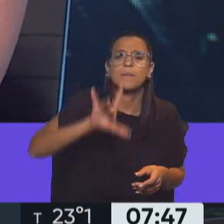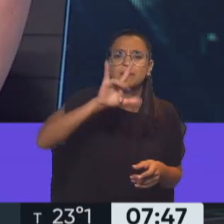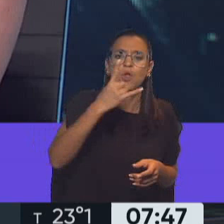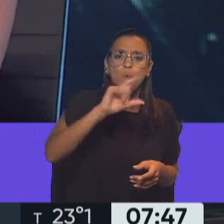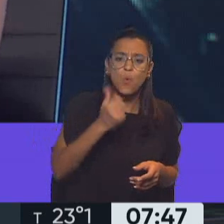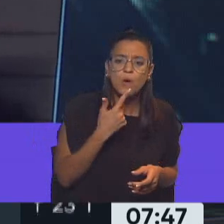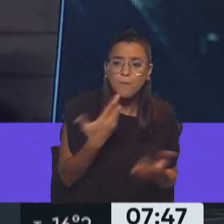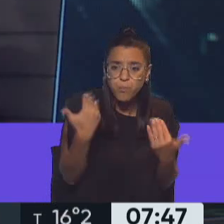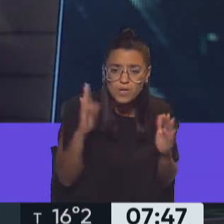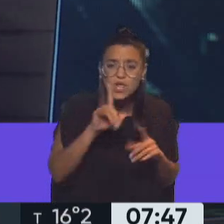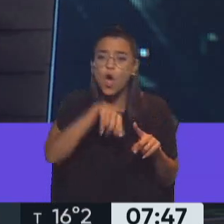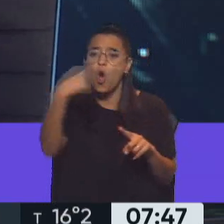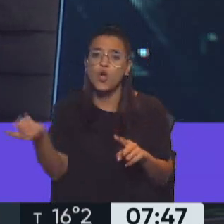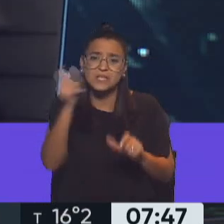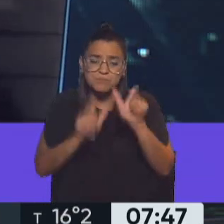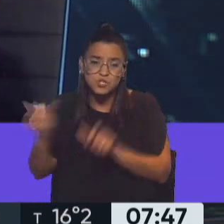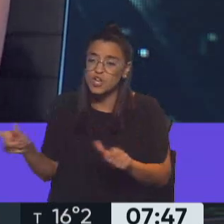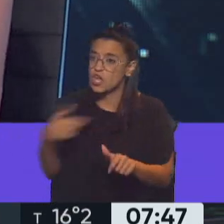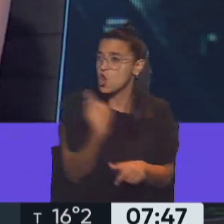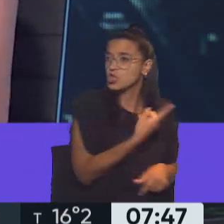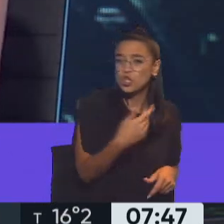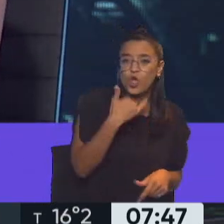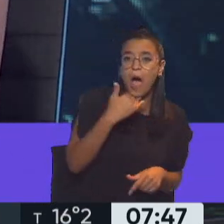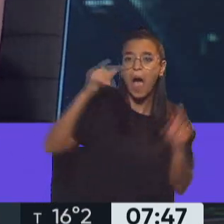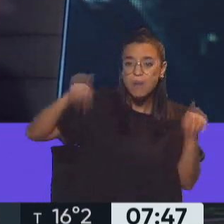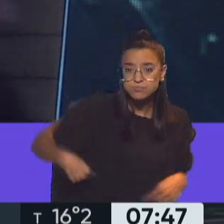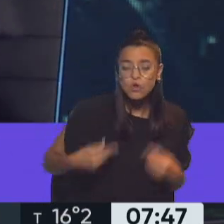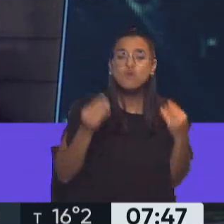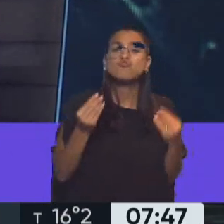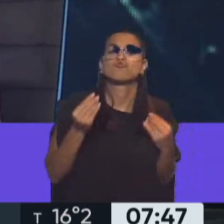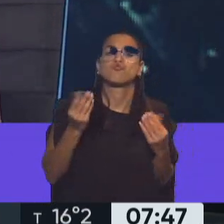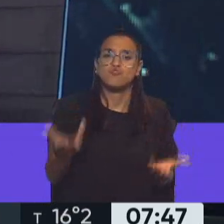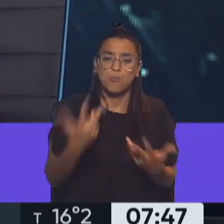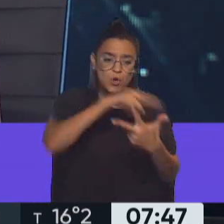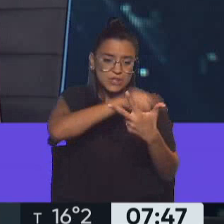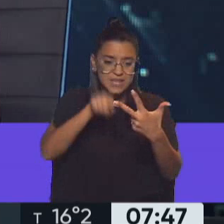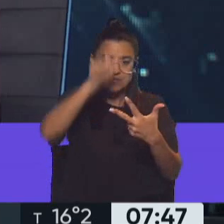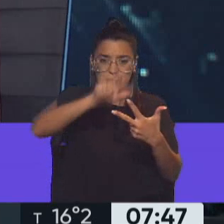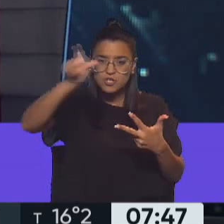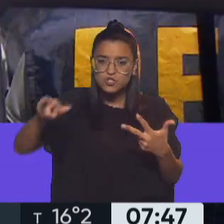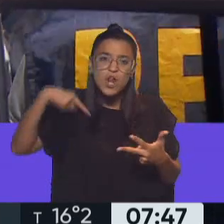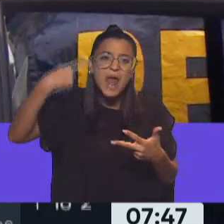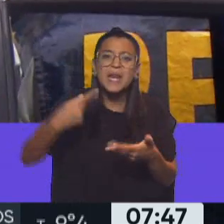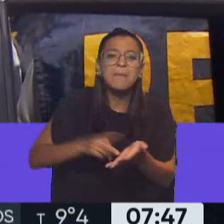decir, ¿pudo haber habido otros Lucas que no nos enteramos en función de cómo actuaban estos tres integrantes de la brigada?